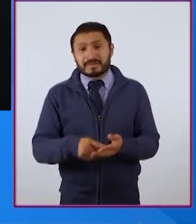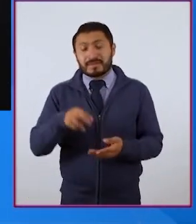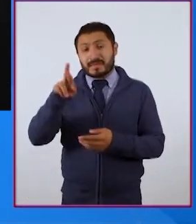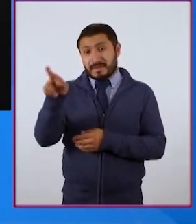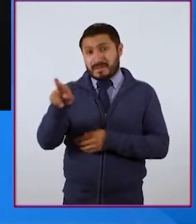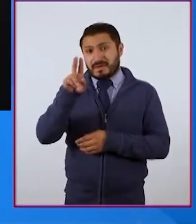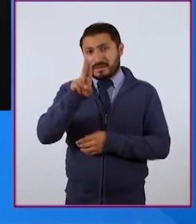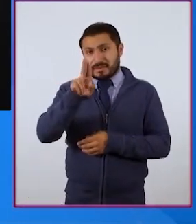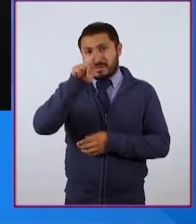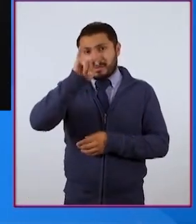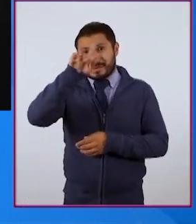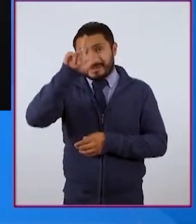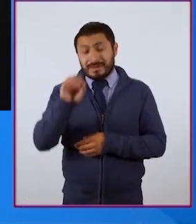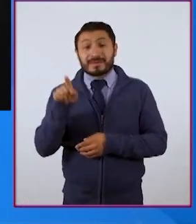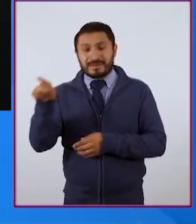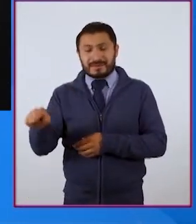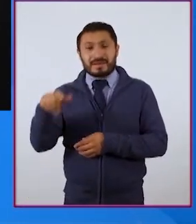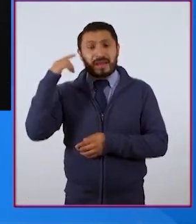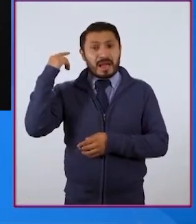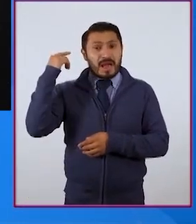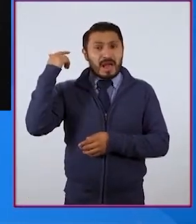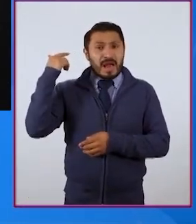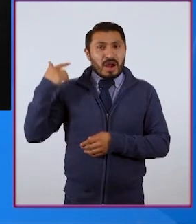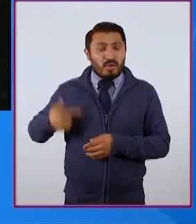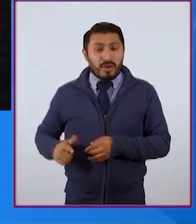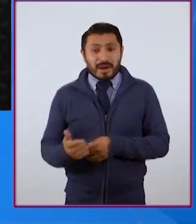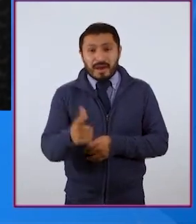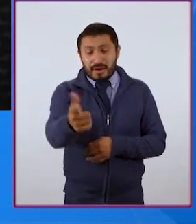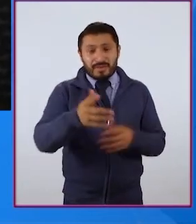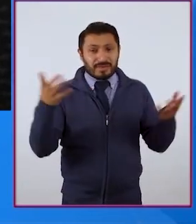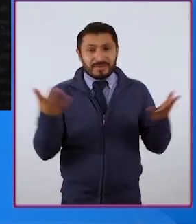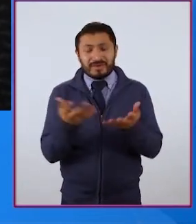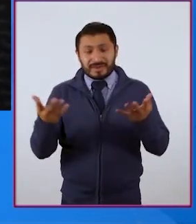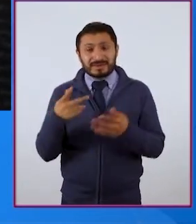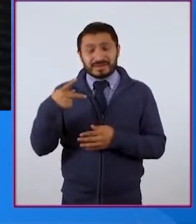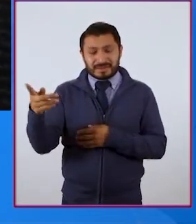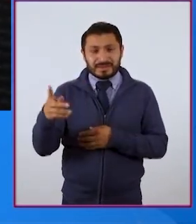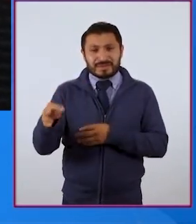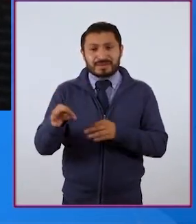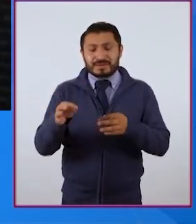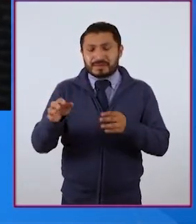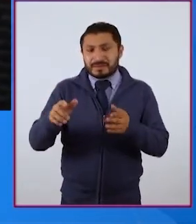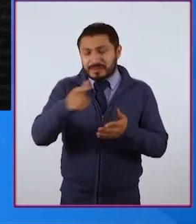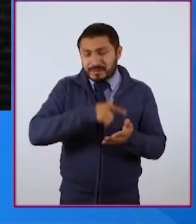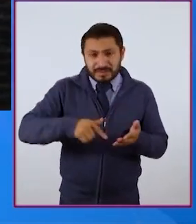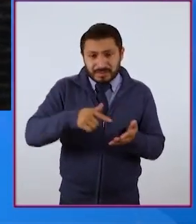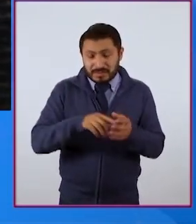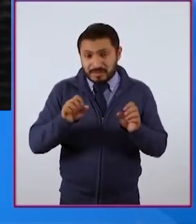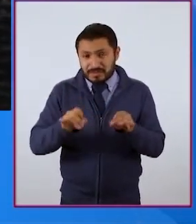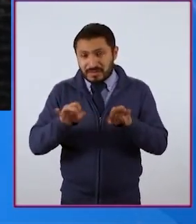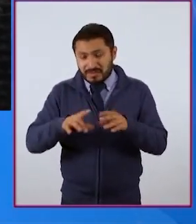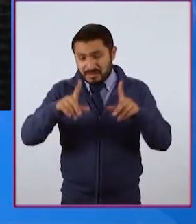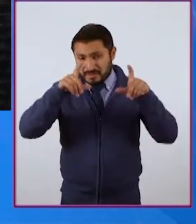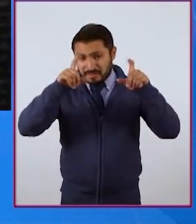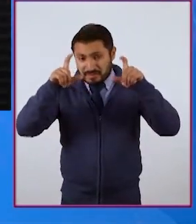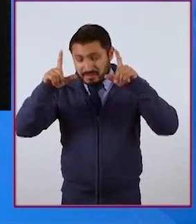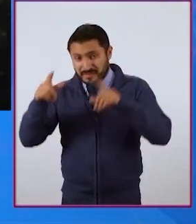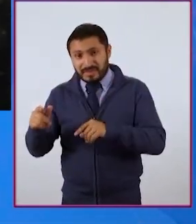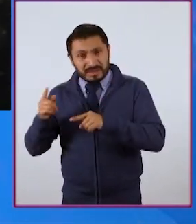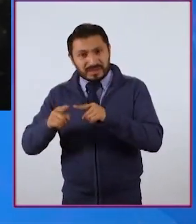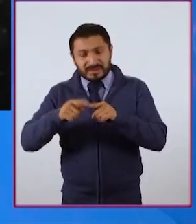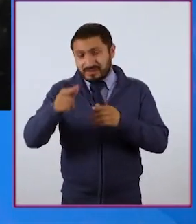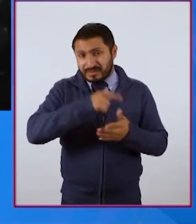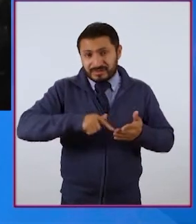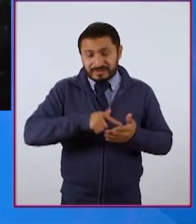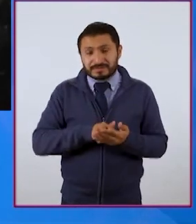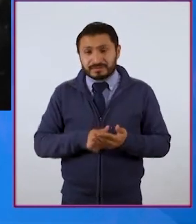Patiño, fotógrafo guanajuatense que se dedicó a hacer retratos en su estudio y en diversas locaciones. Contrasta las